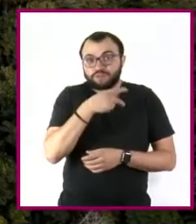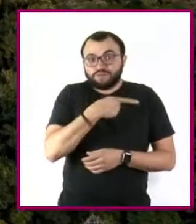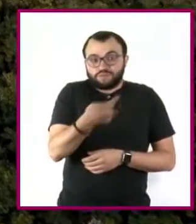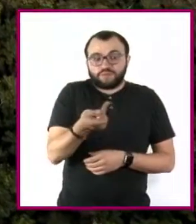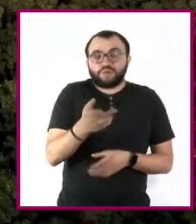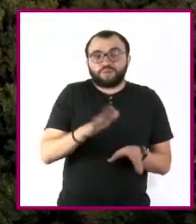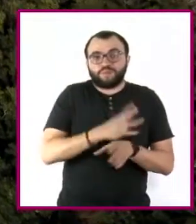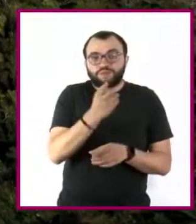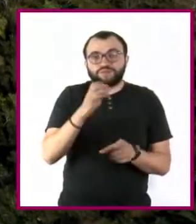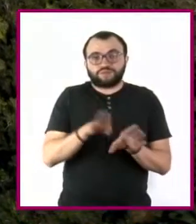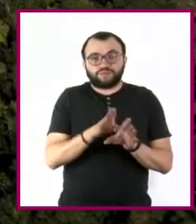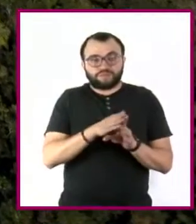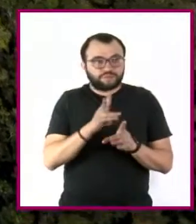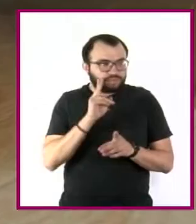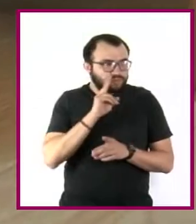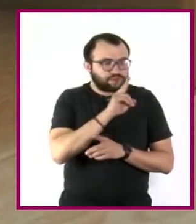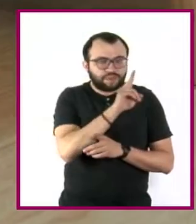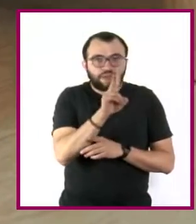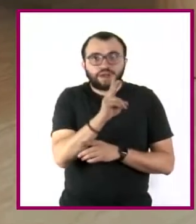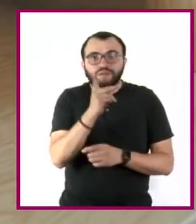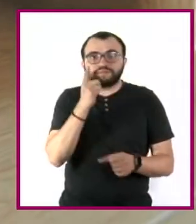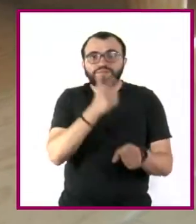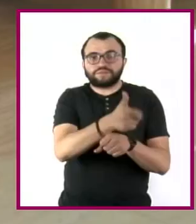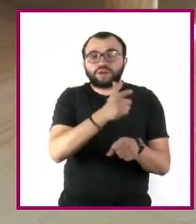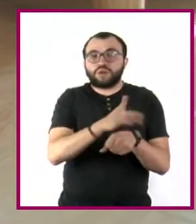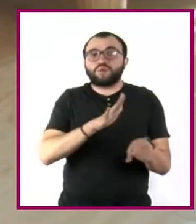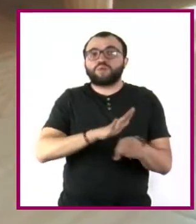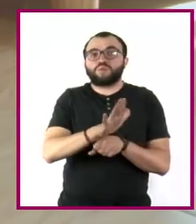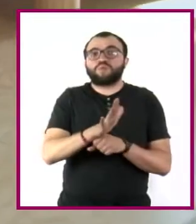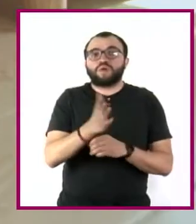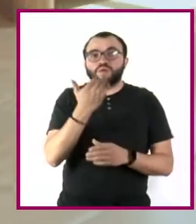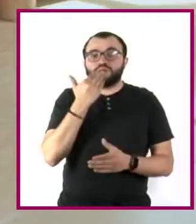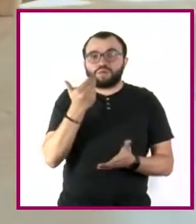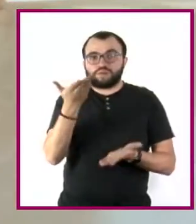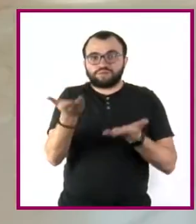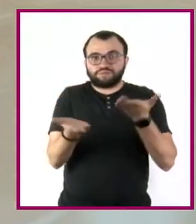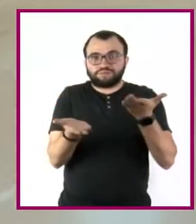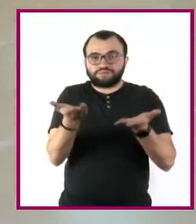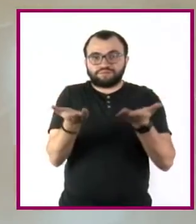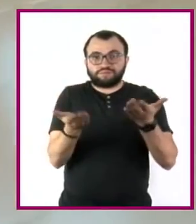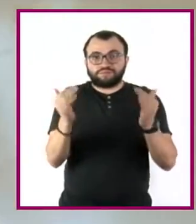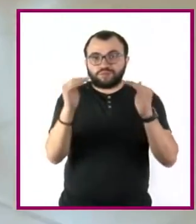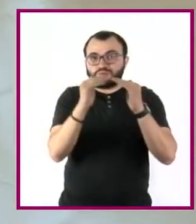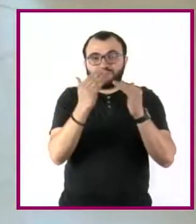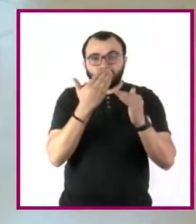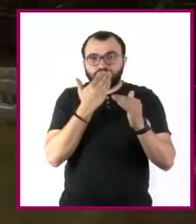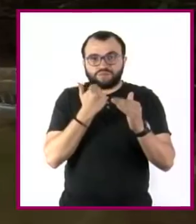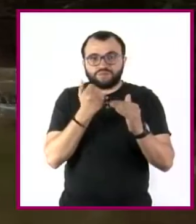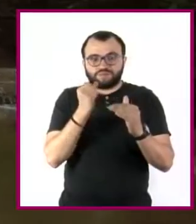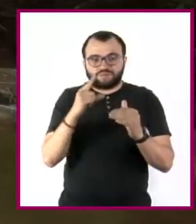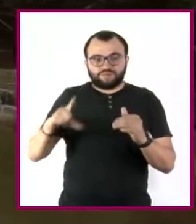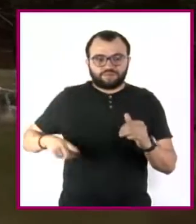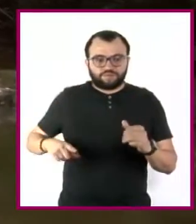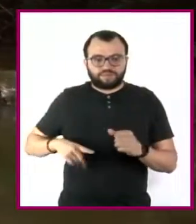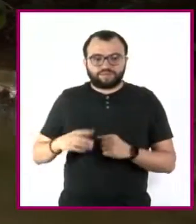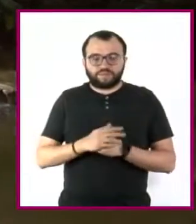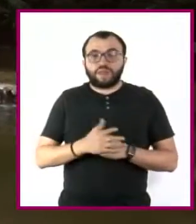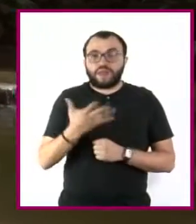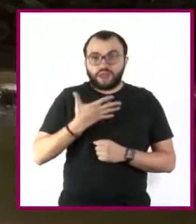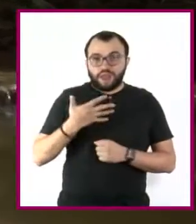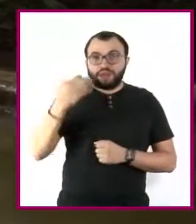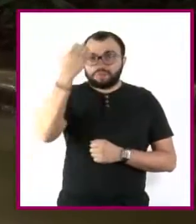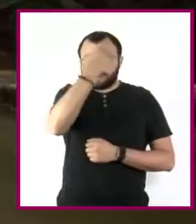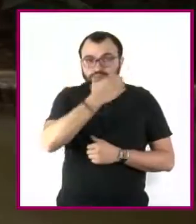mediante una herramienta que ayuda a identificar las desigualdades del sistema. Esto lo veremos más adelante en el noticiario. Hay estudios que